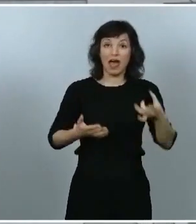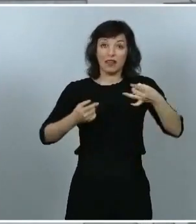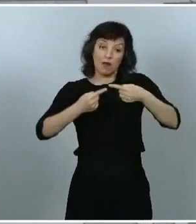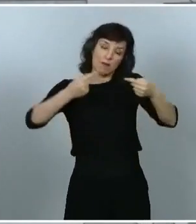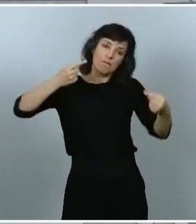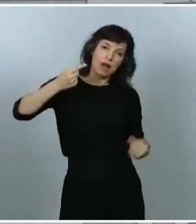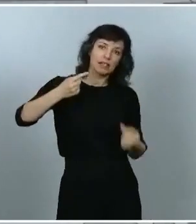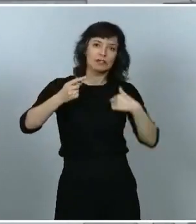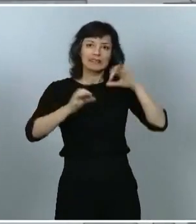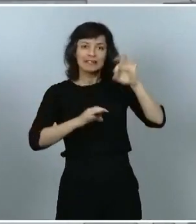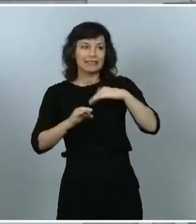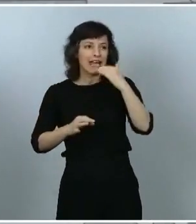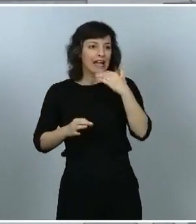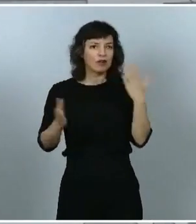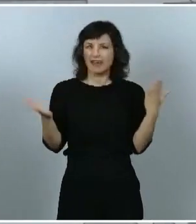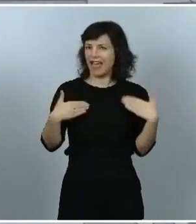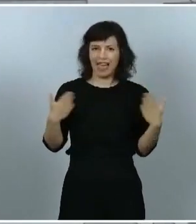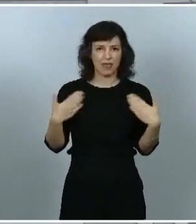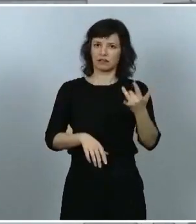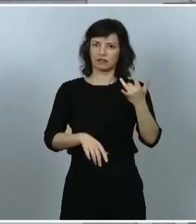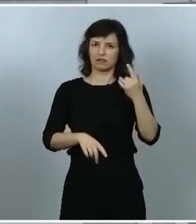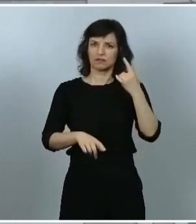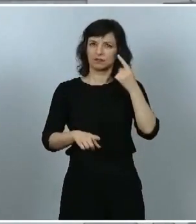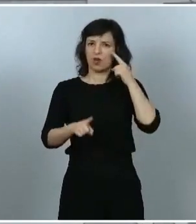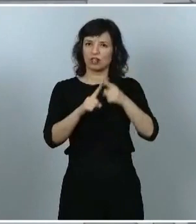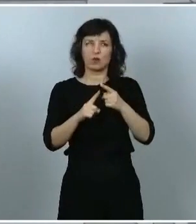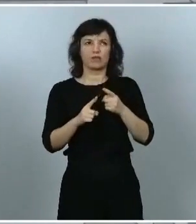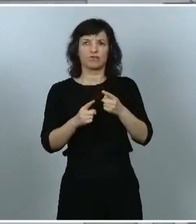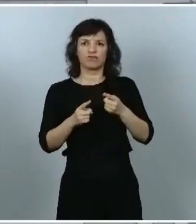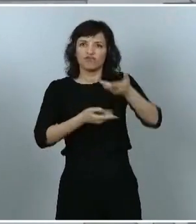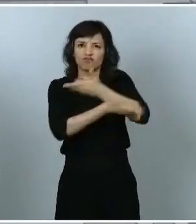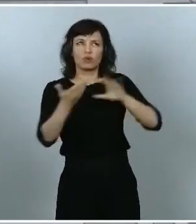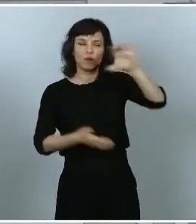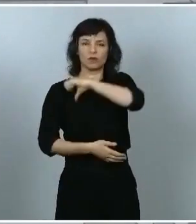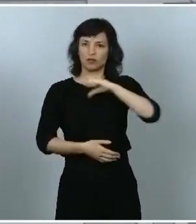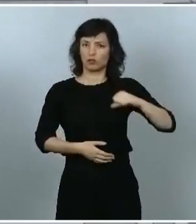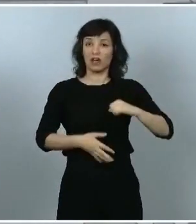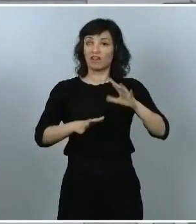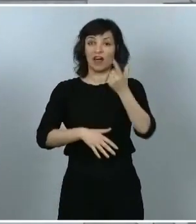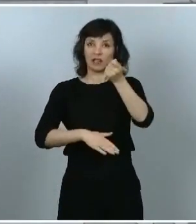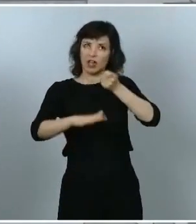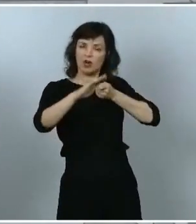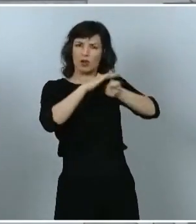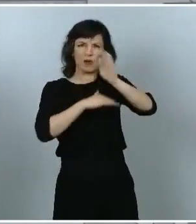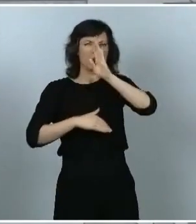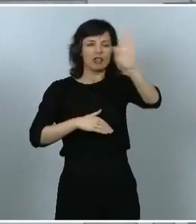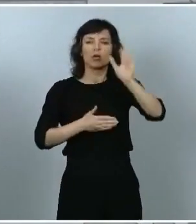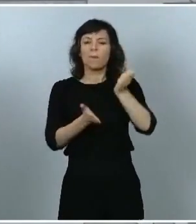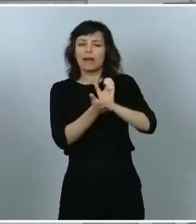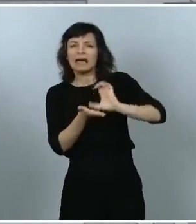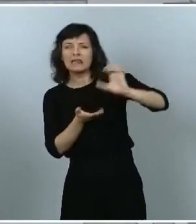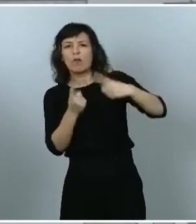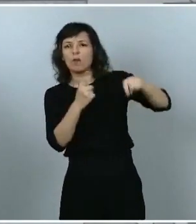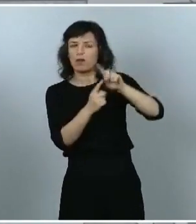ningún tipo. Esta es una entrega definitiva. Tanto son transferencias directas, no son préstamos. En segundo lugar, son recursos